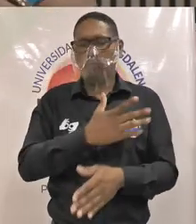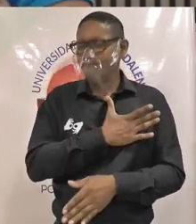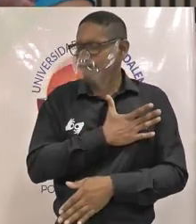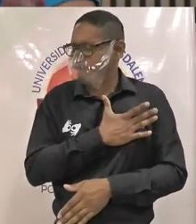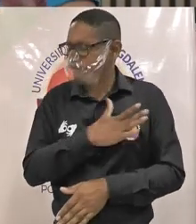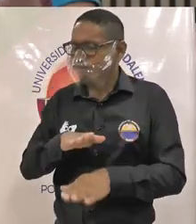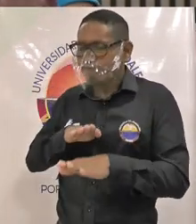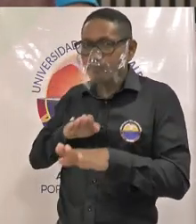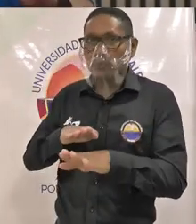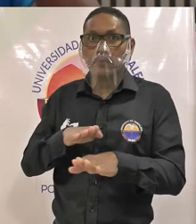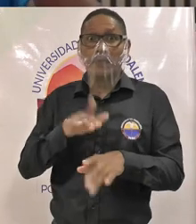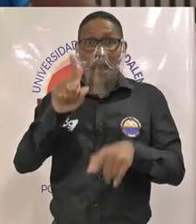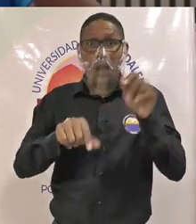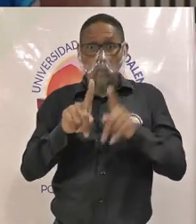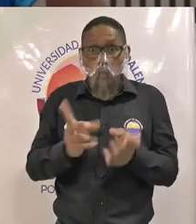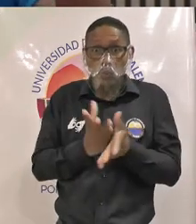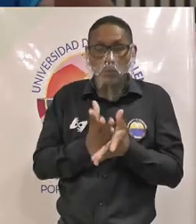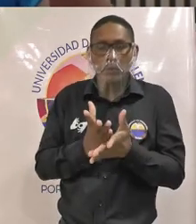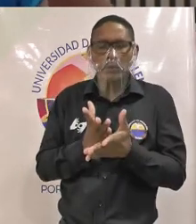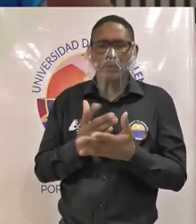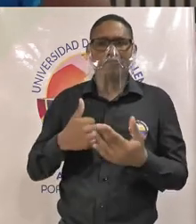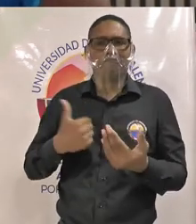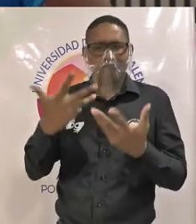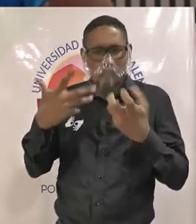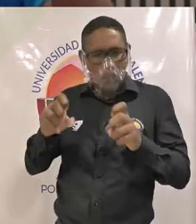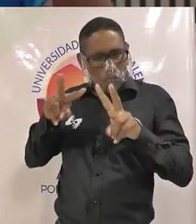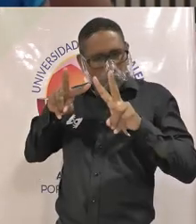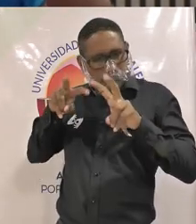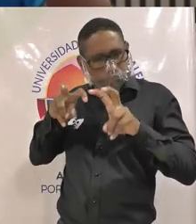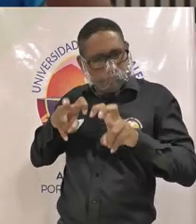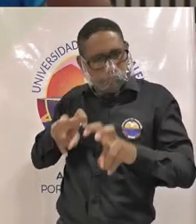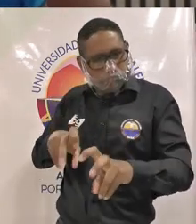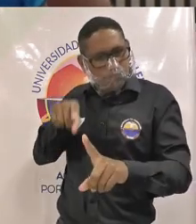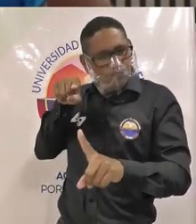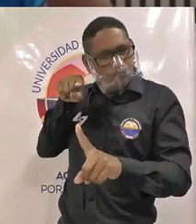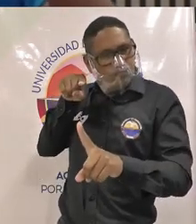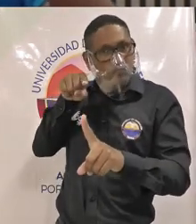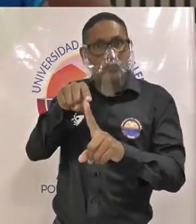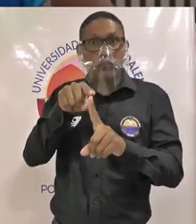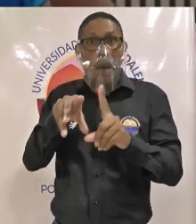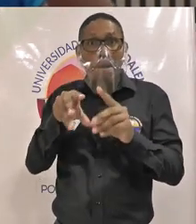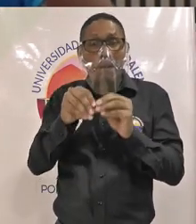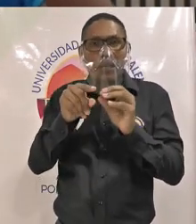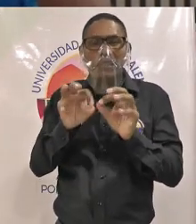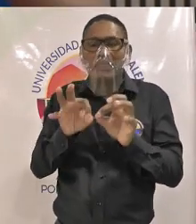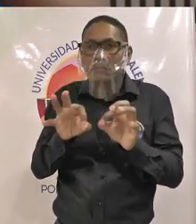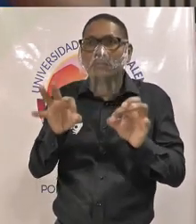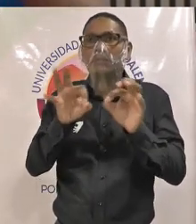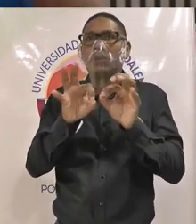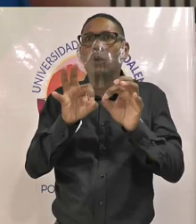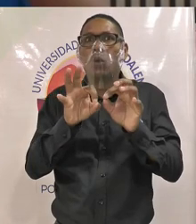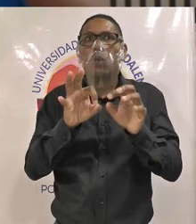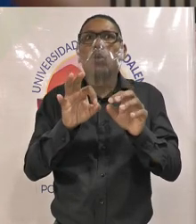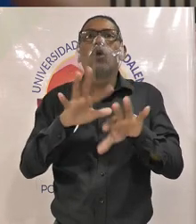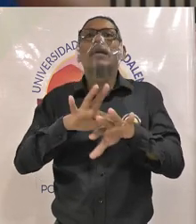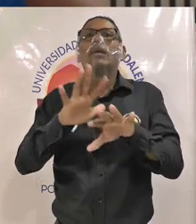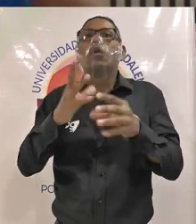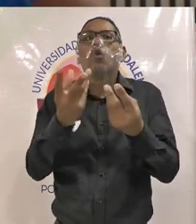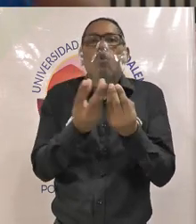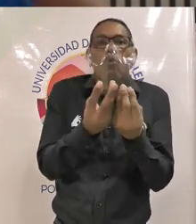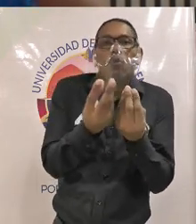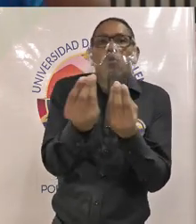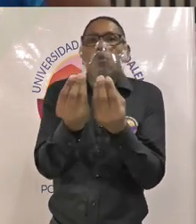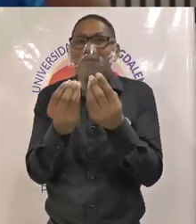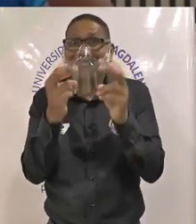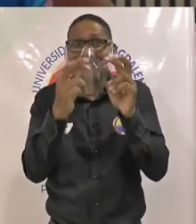que decidan someterse a esta línea de profundización investigativa tengan que por obligación pasar por semilleros de investigación